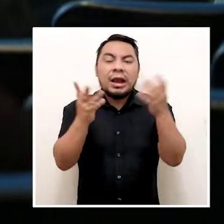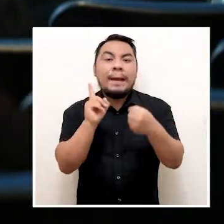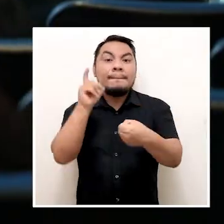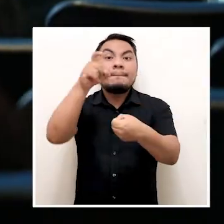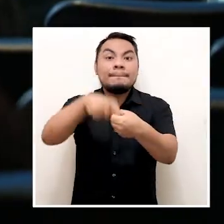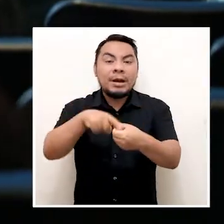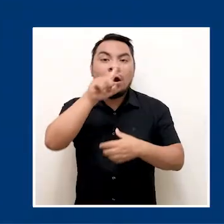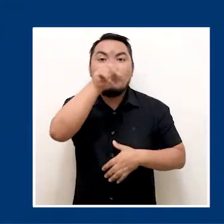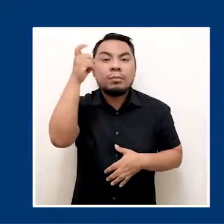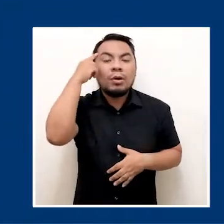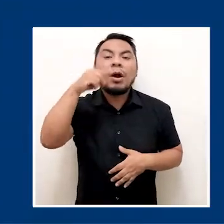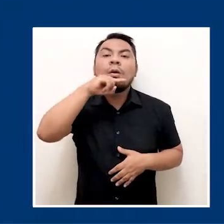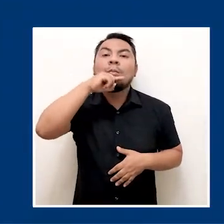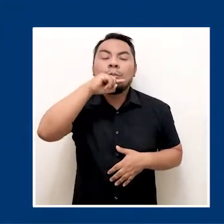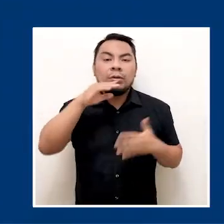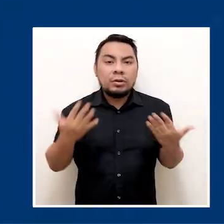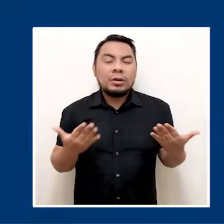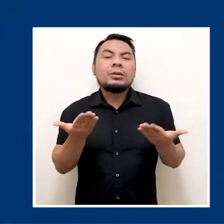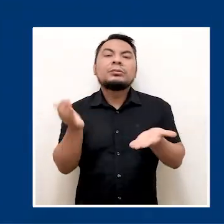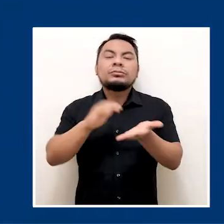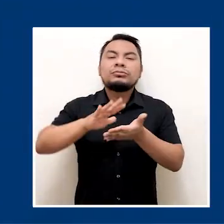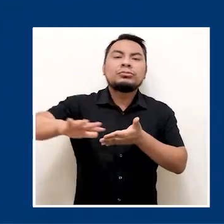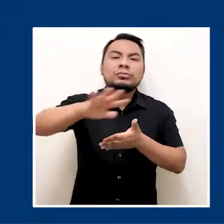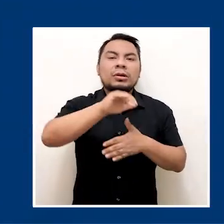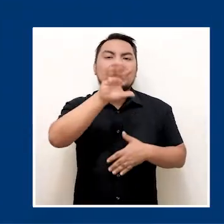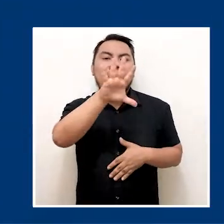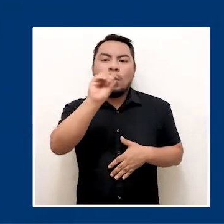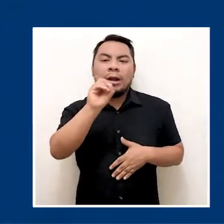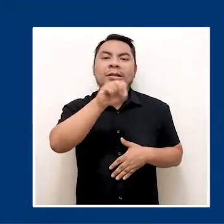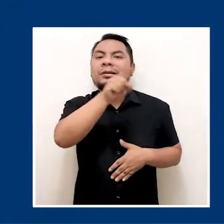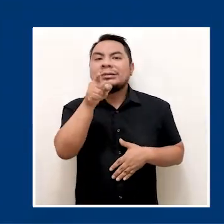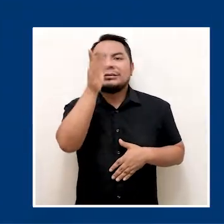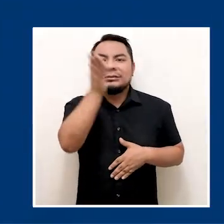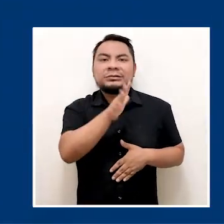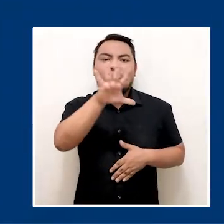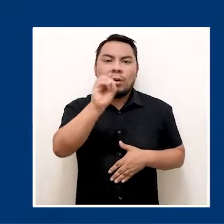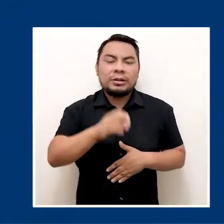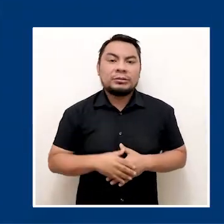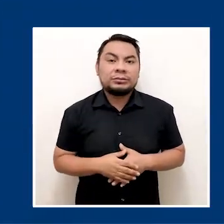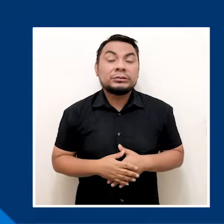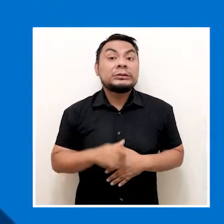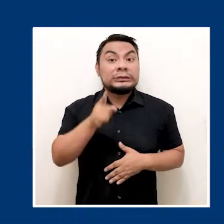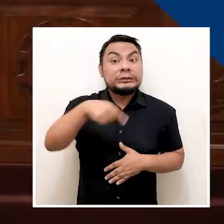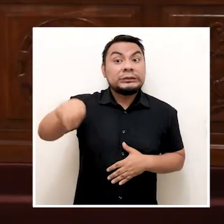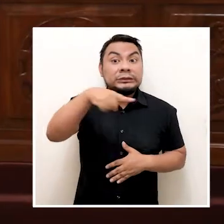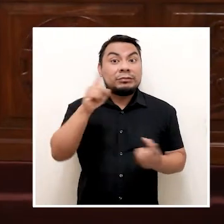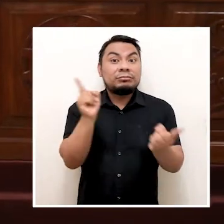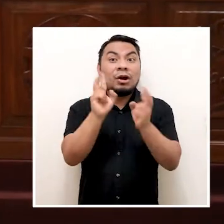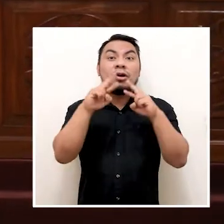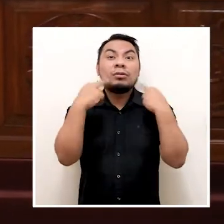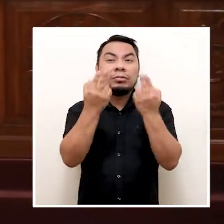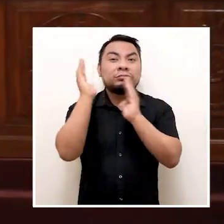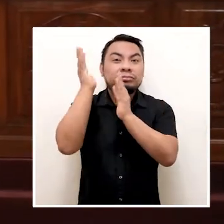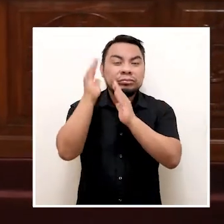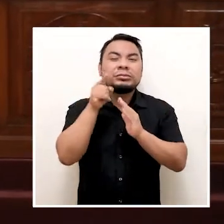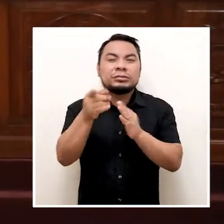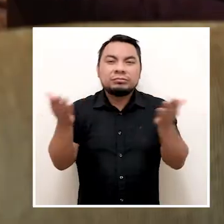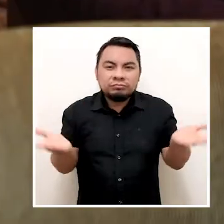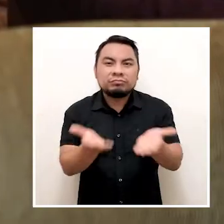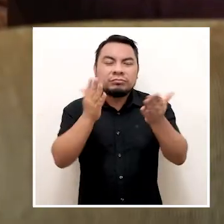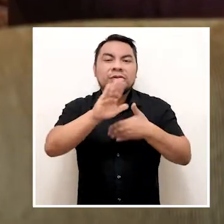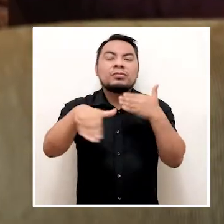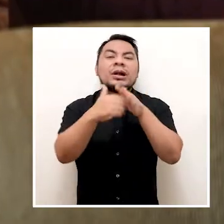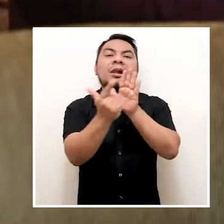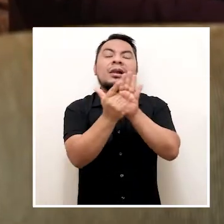talleres denominados Participación Política de las Mujeres Más Allá del 50-50. Con dichos encuentros, ha